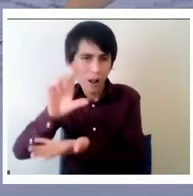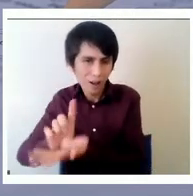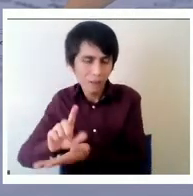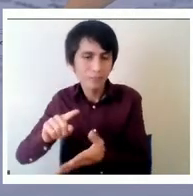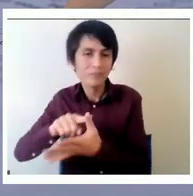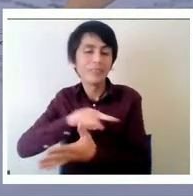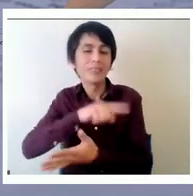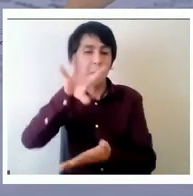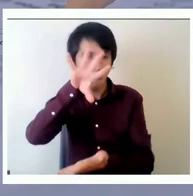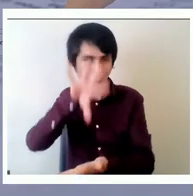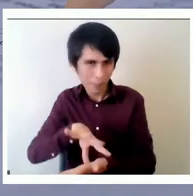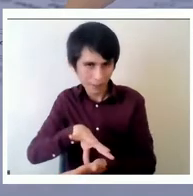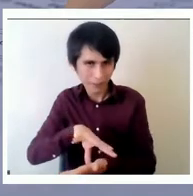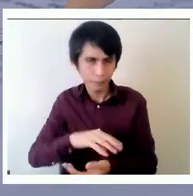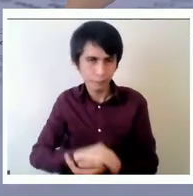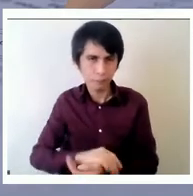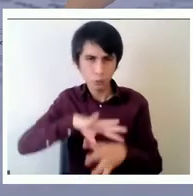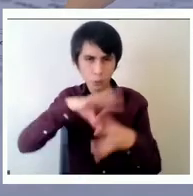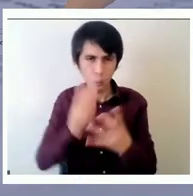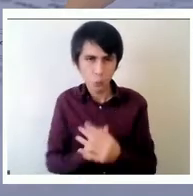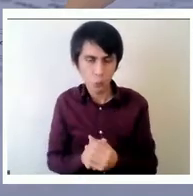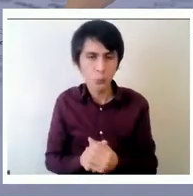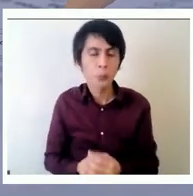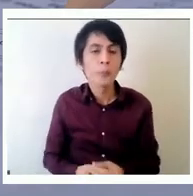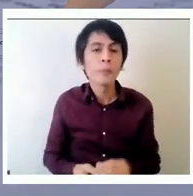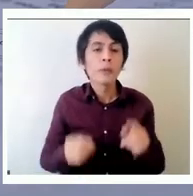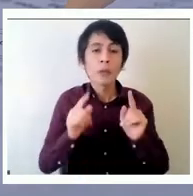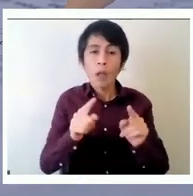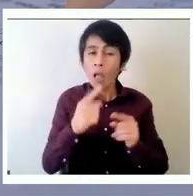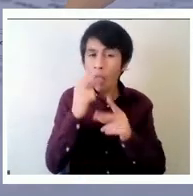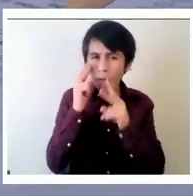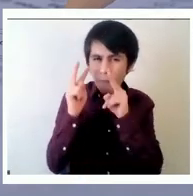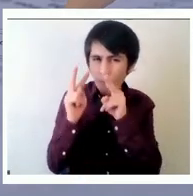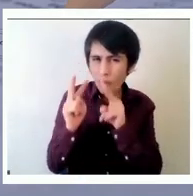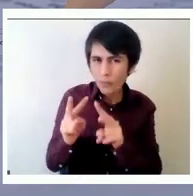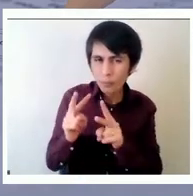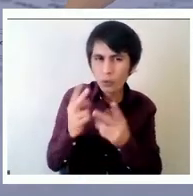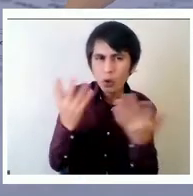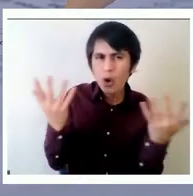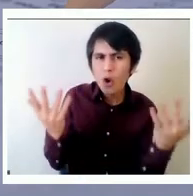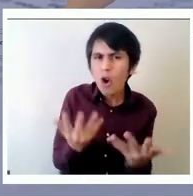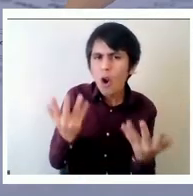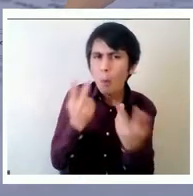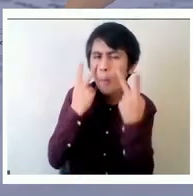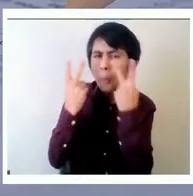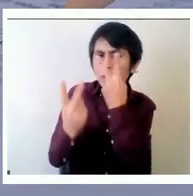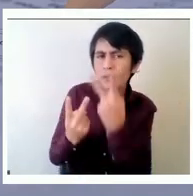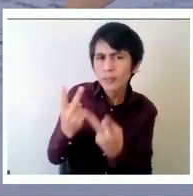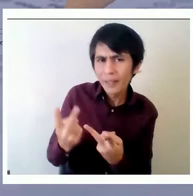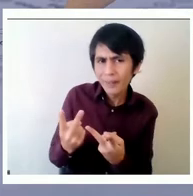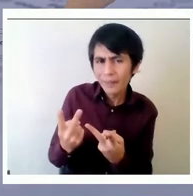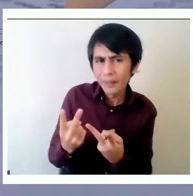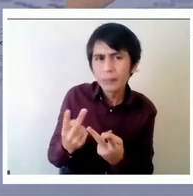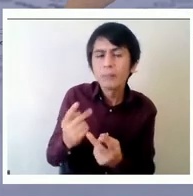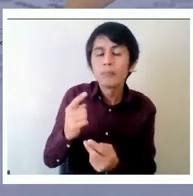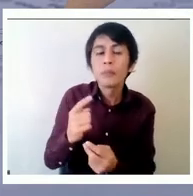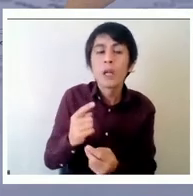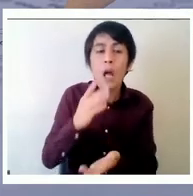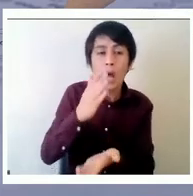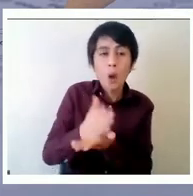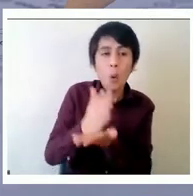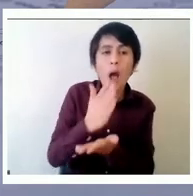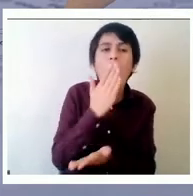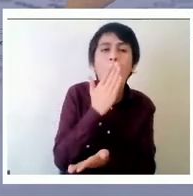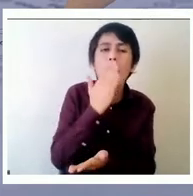una parte de esto para poder ver cómo se ve la práctica si vemos las mejoras escolares esto se